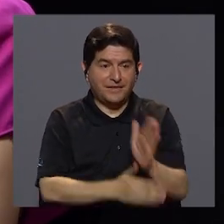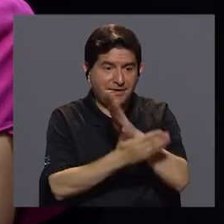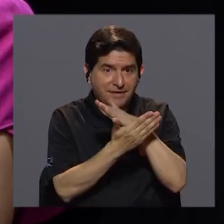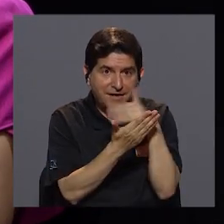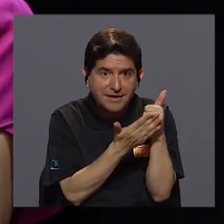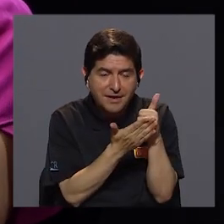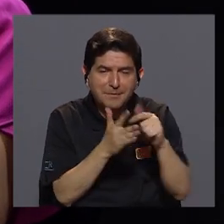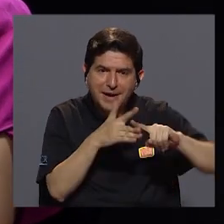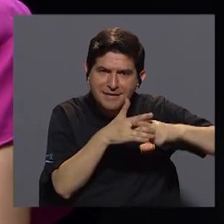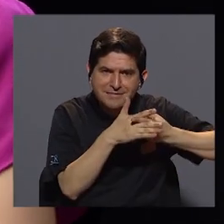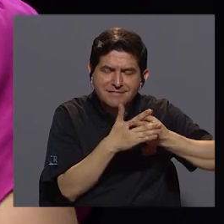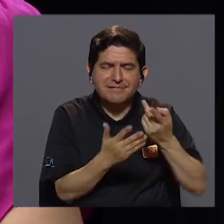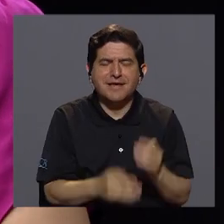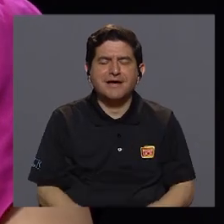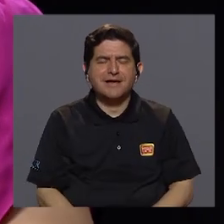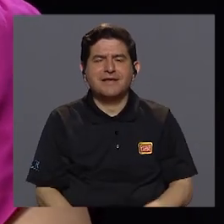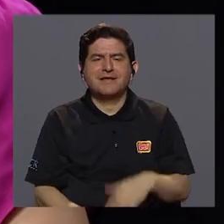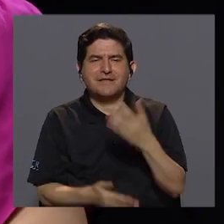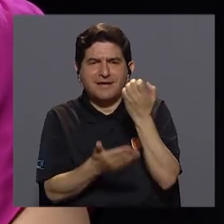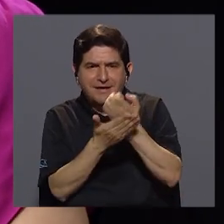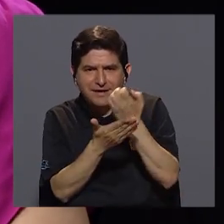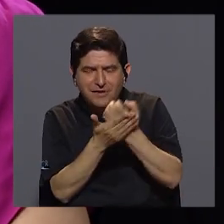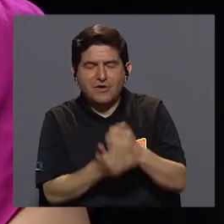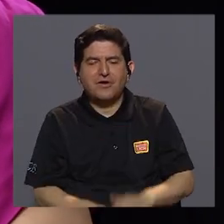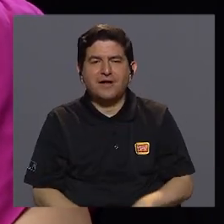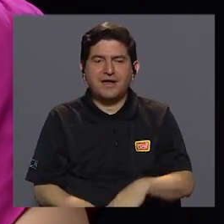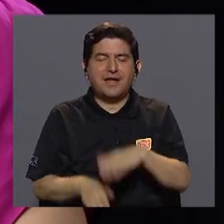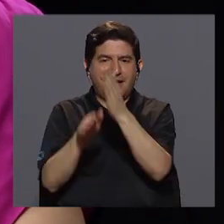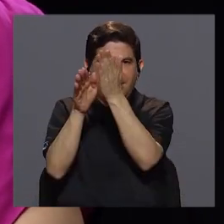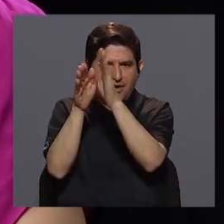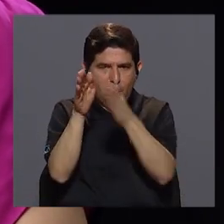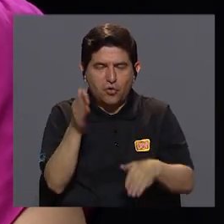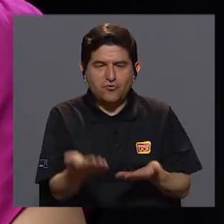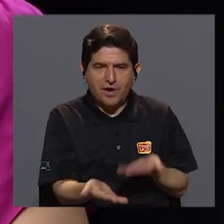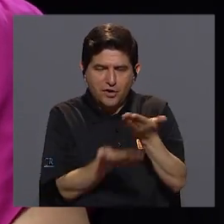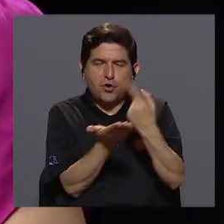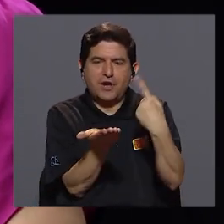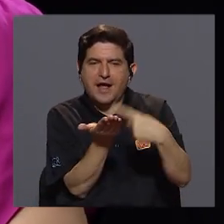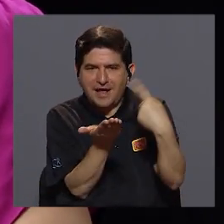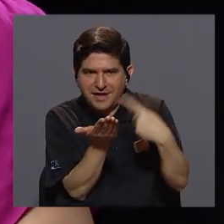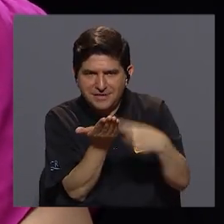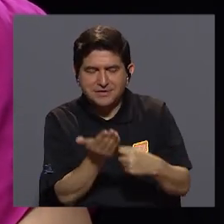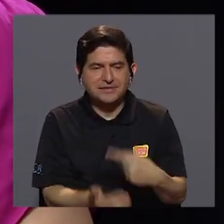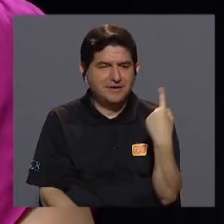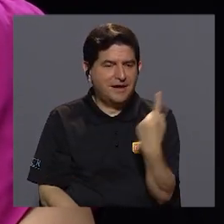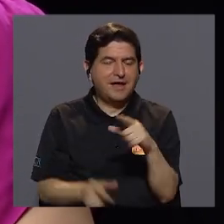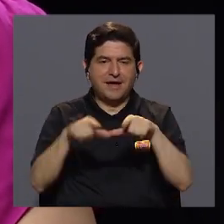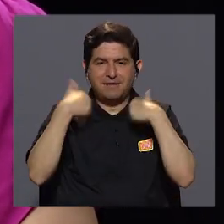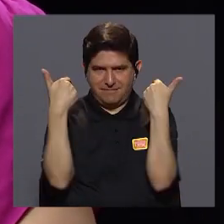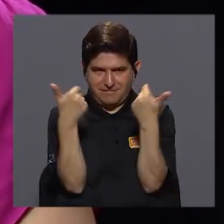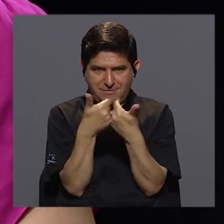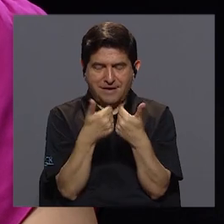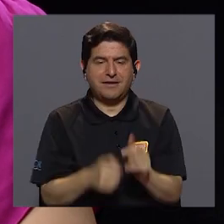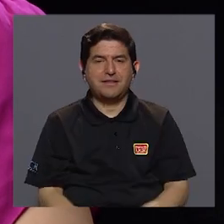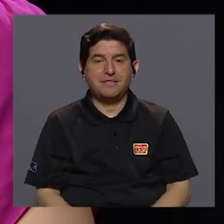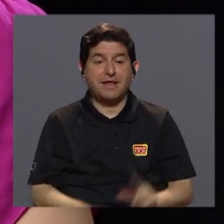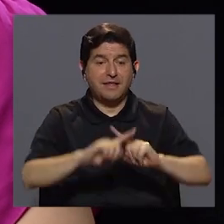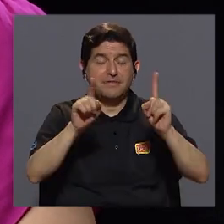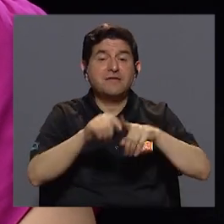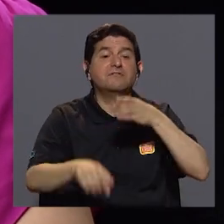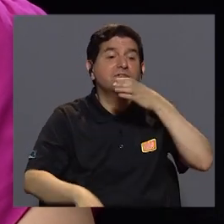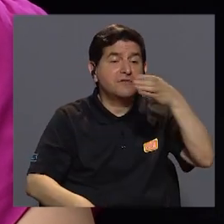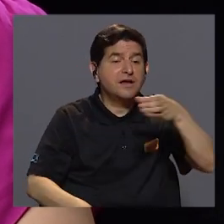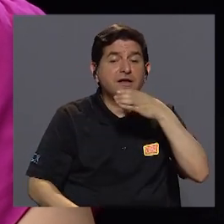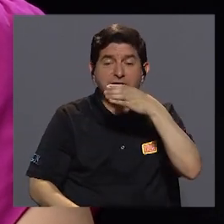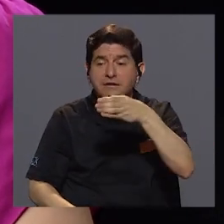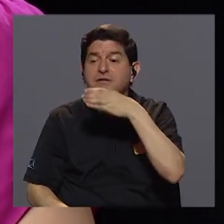parte de los instrumentos fiscales que la Contraloría propone a discusión en cada uno de los sectores, se hacen una serie